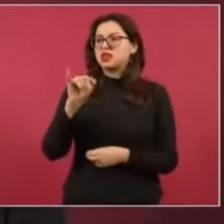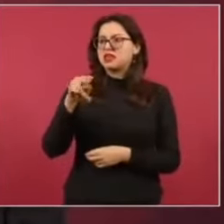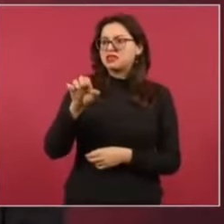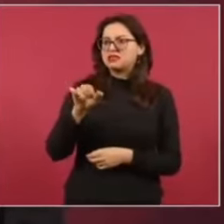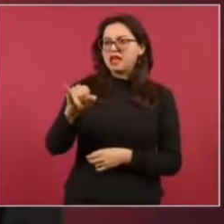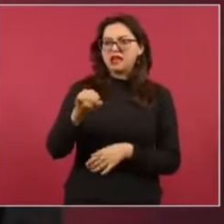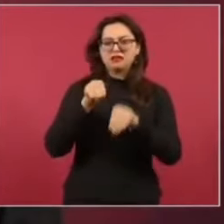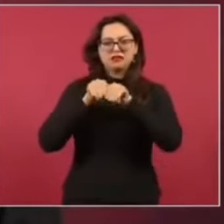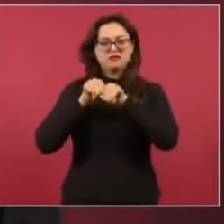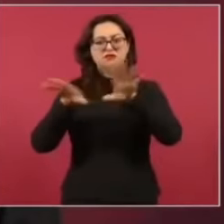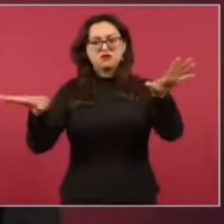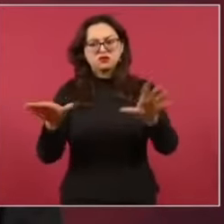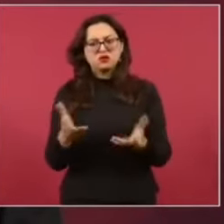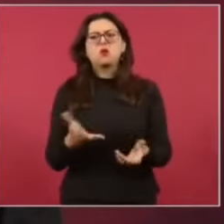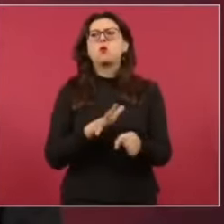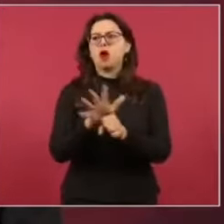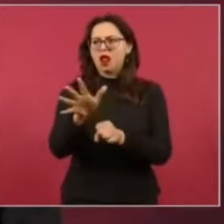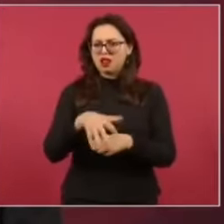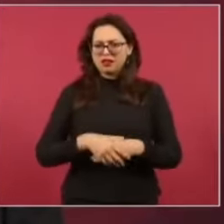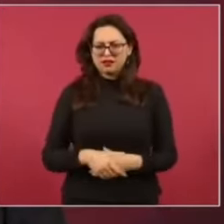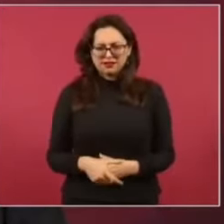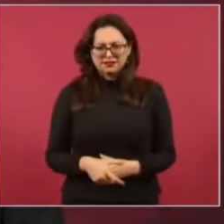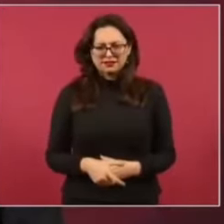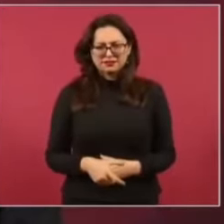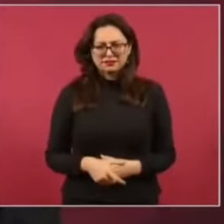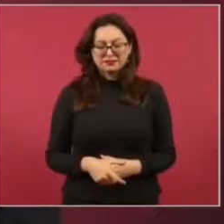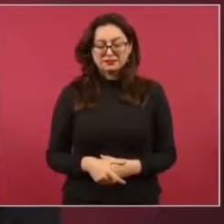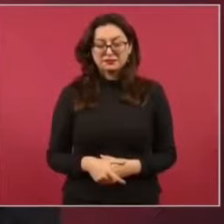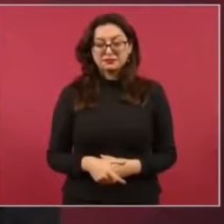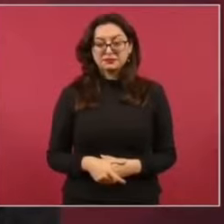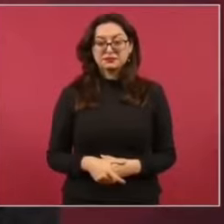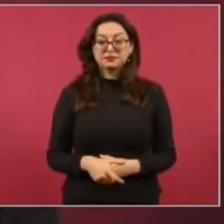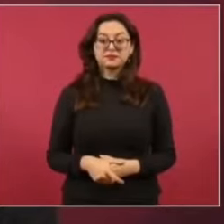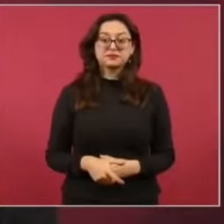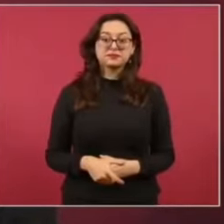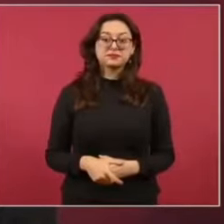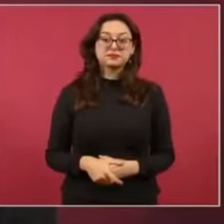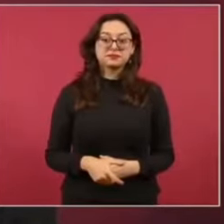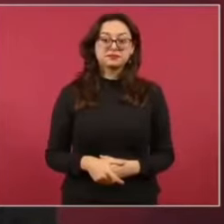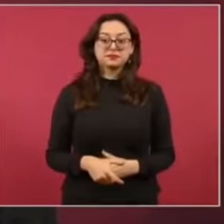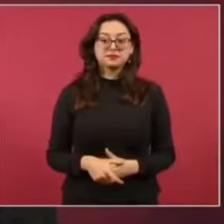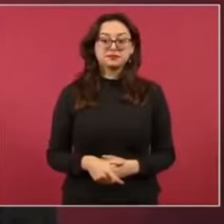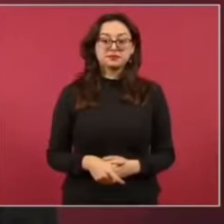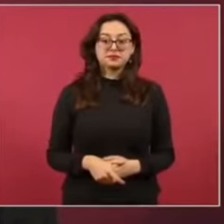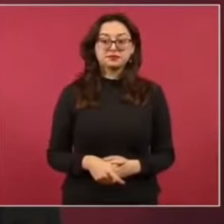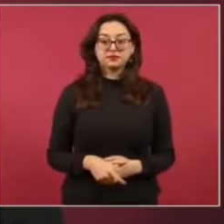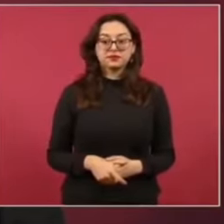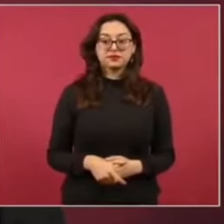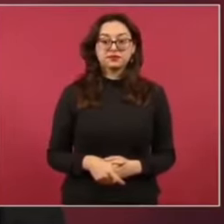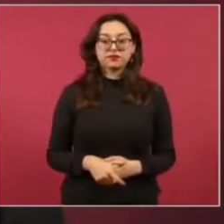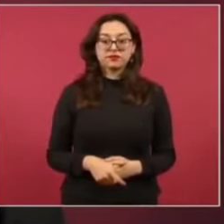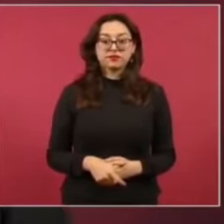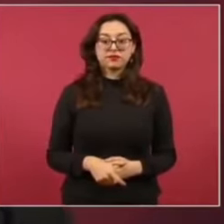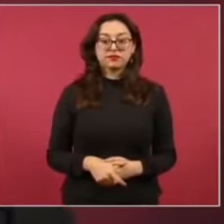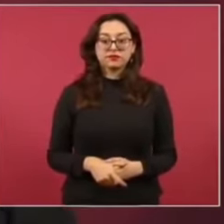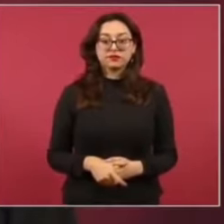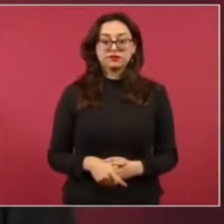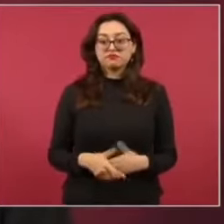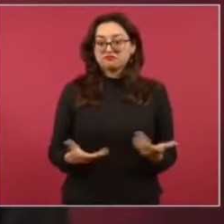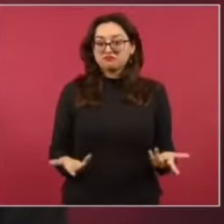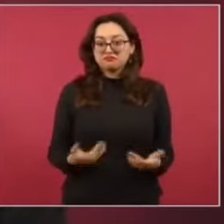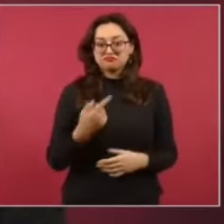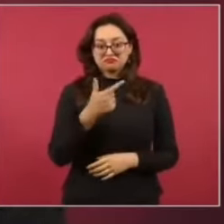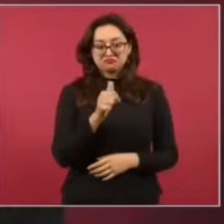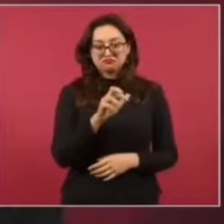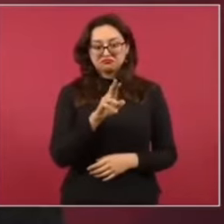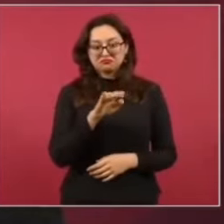¿Acaso se dieron cuenta de los negocios de García